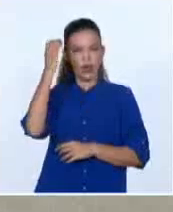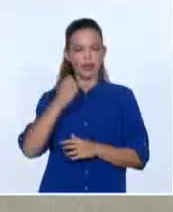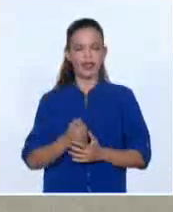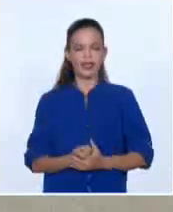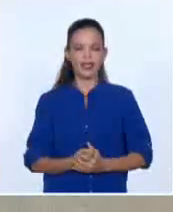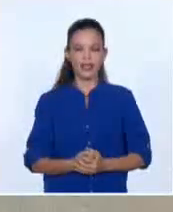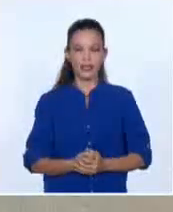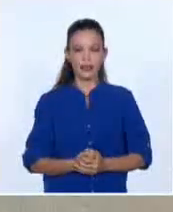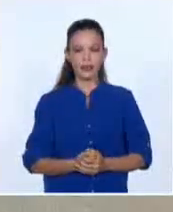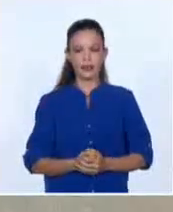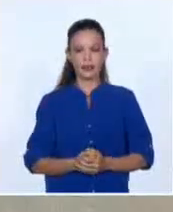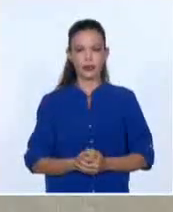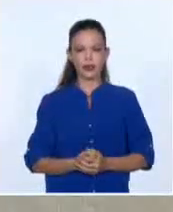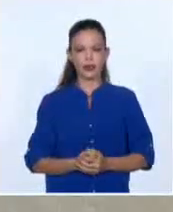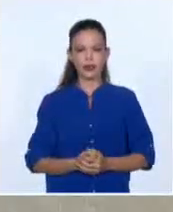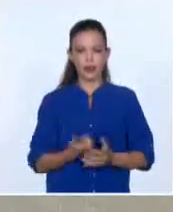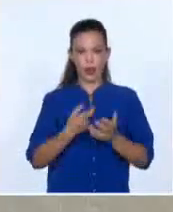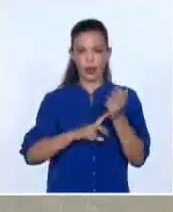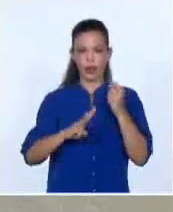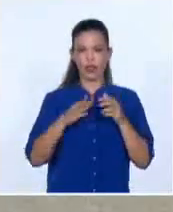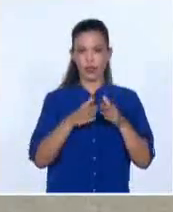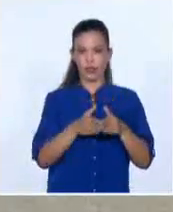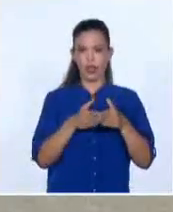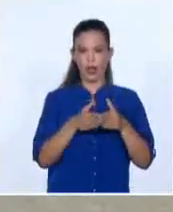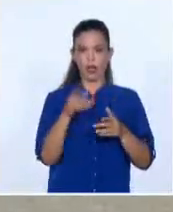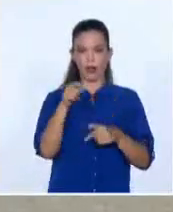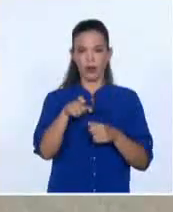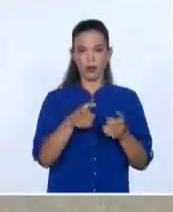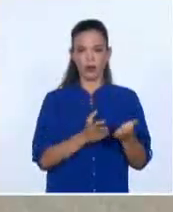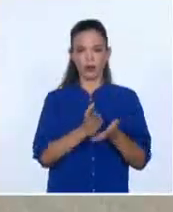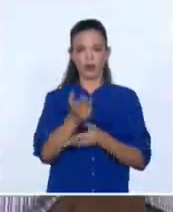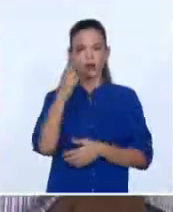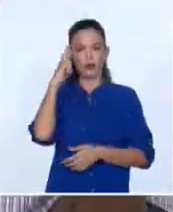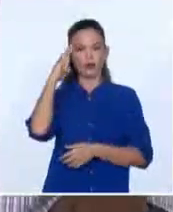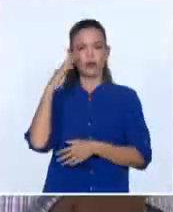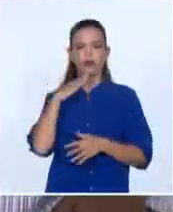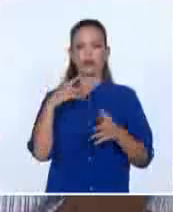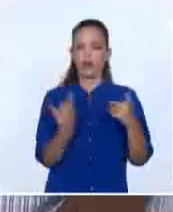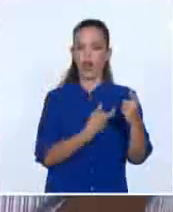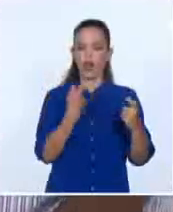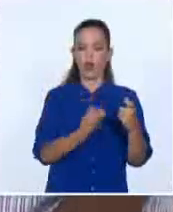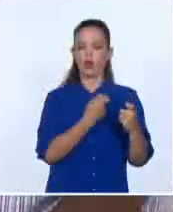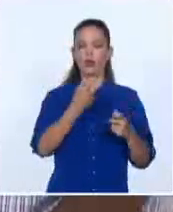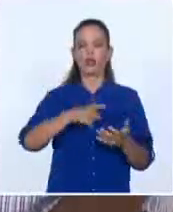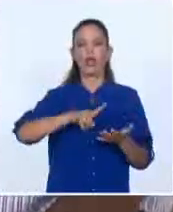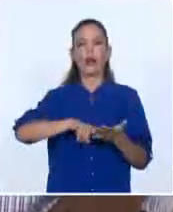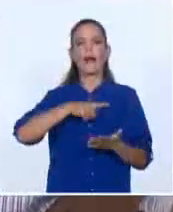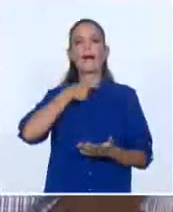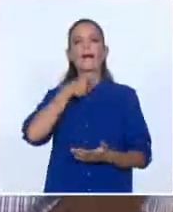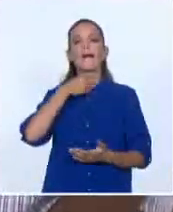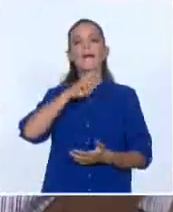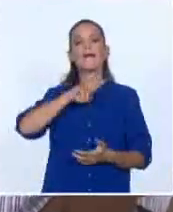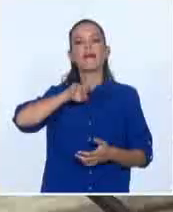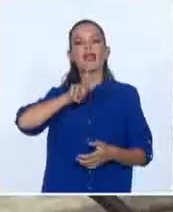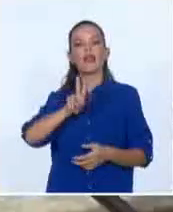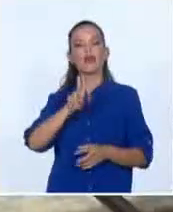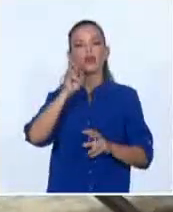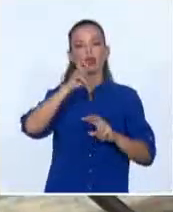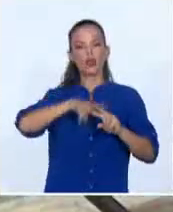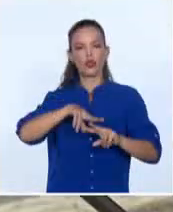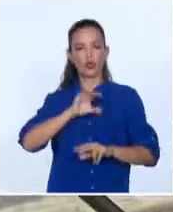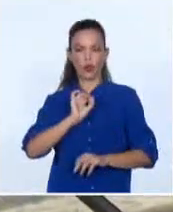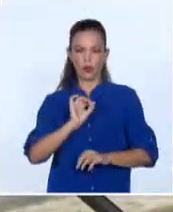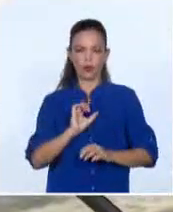En la provincia de Granma se recuerda al excelso patriota bayamés, Pedro Felipe Figueredo Cisneros, conocido por el